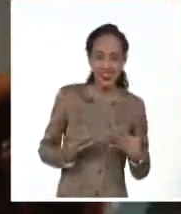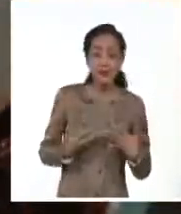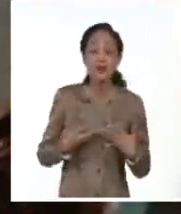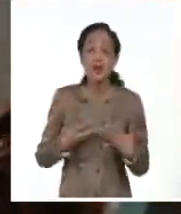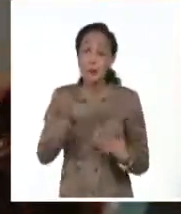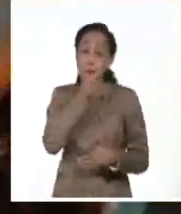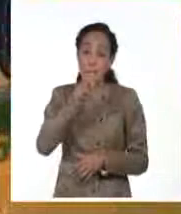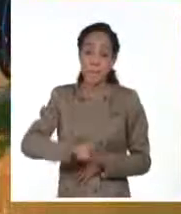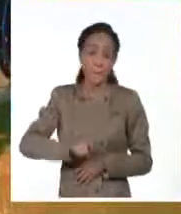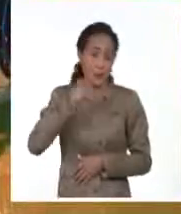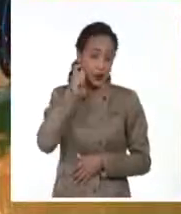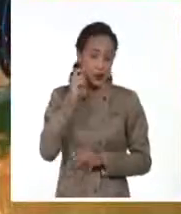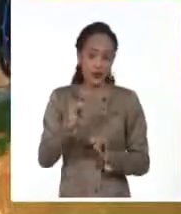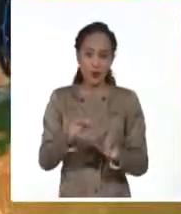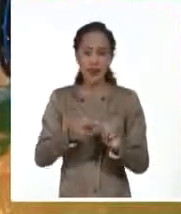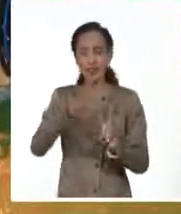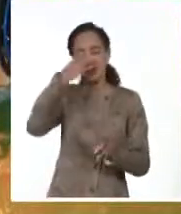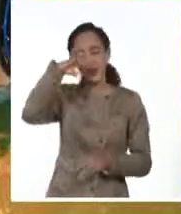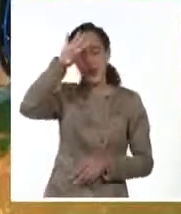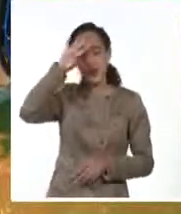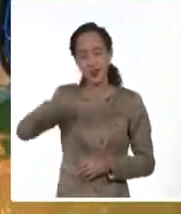Sistema Informativo de la Televisión Cubana.